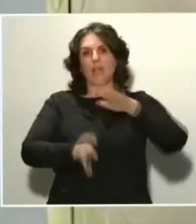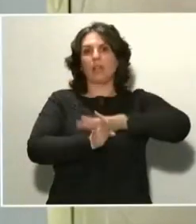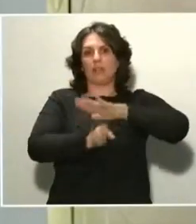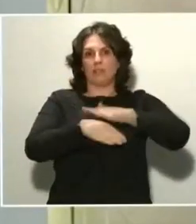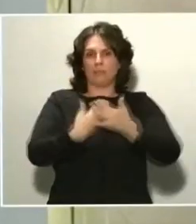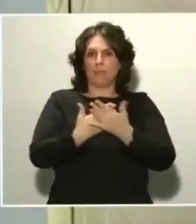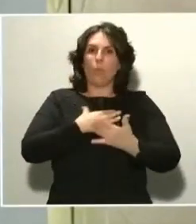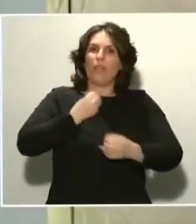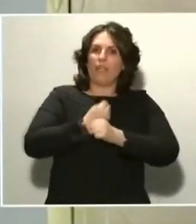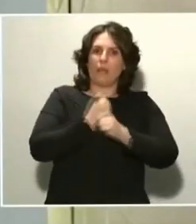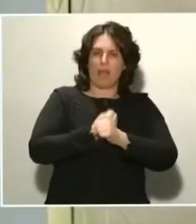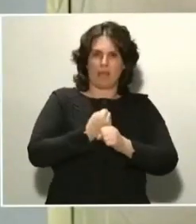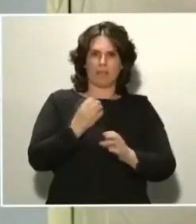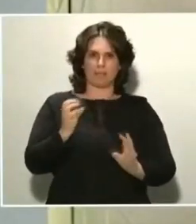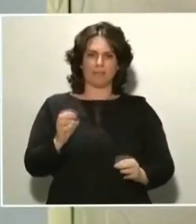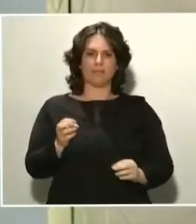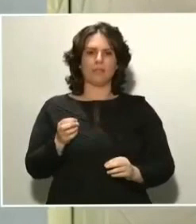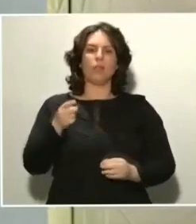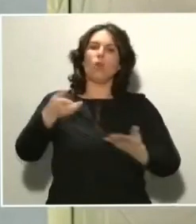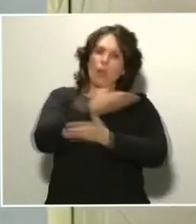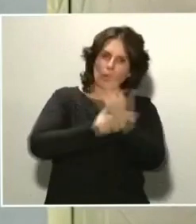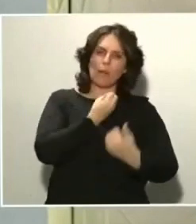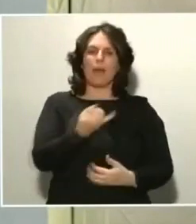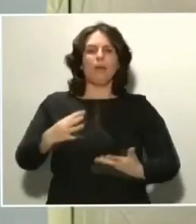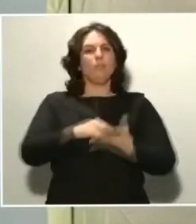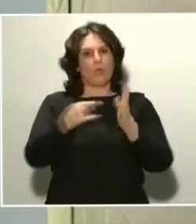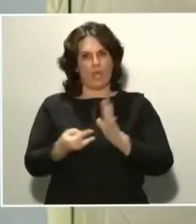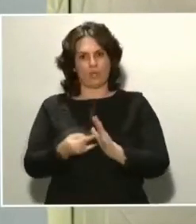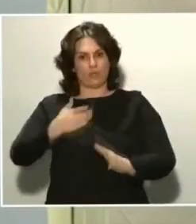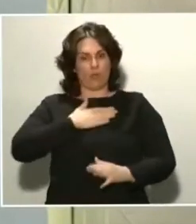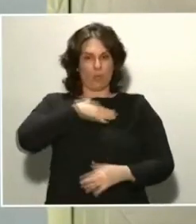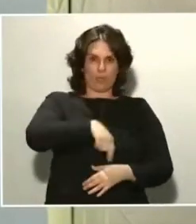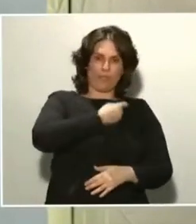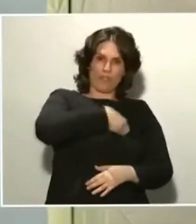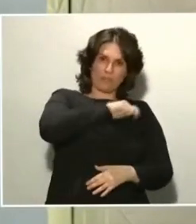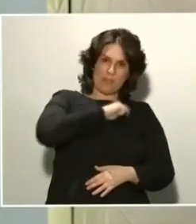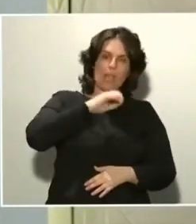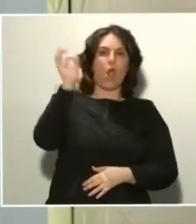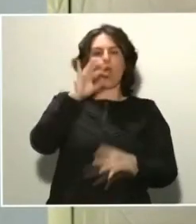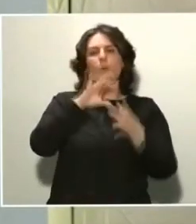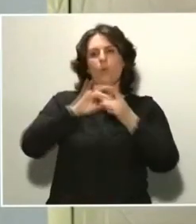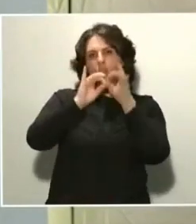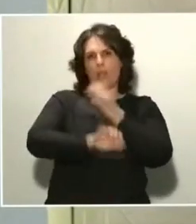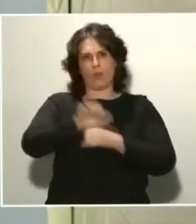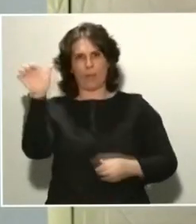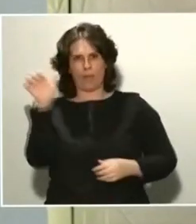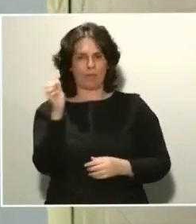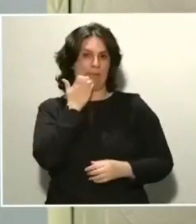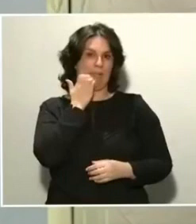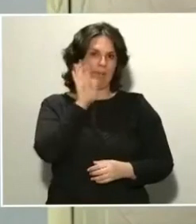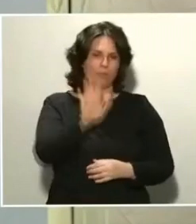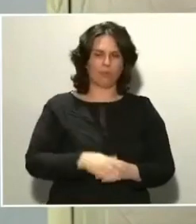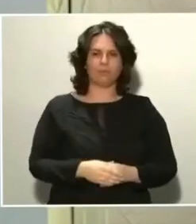Estos colaboran en varios proyectos, que son o bien propios españoles como de la Unión Europea. Y daré unos ejemplos. Los